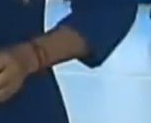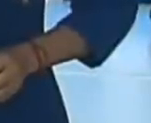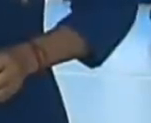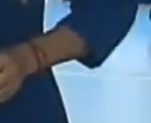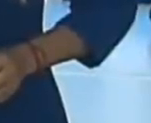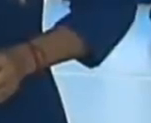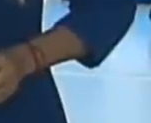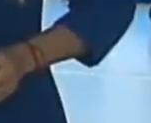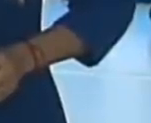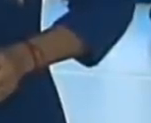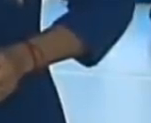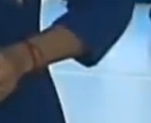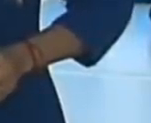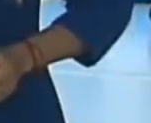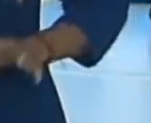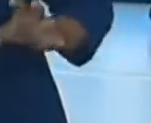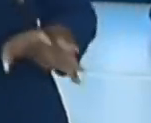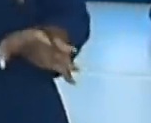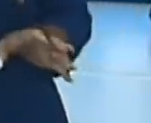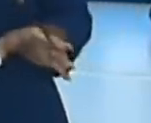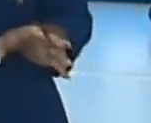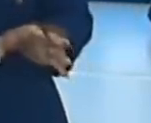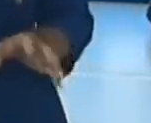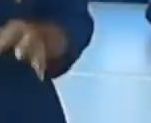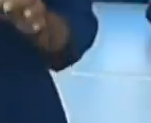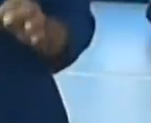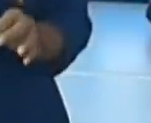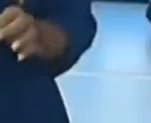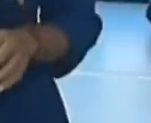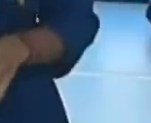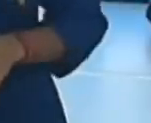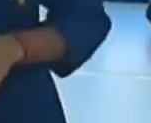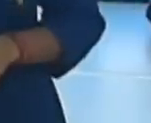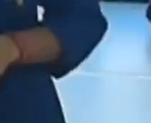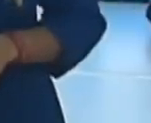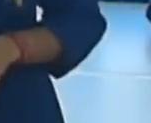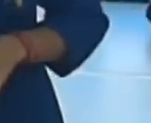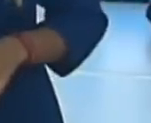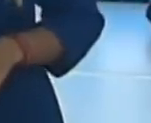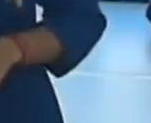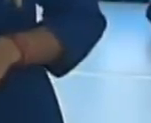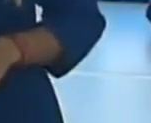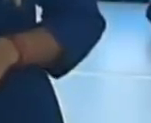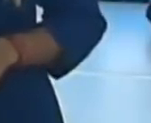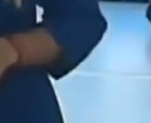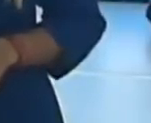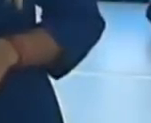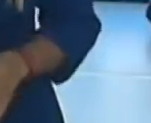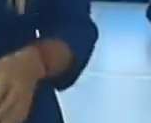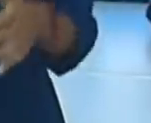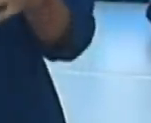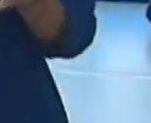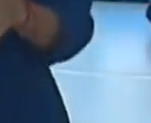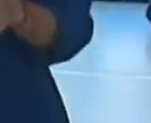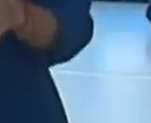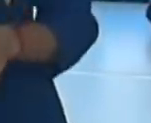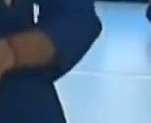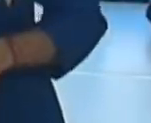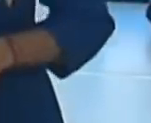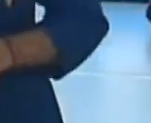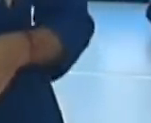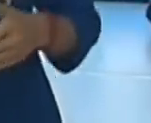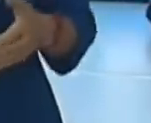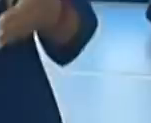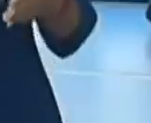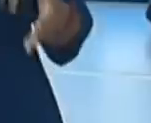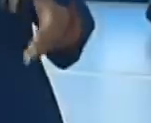Sí, muchísimas gracias por el contacto informativo. Amigos de Venezolana de Televisión, se genera información de interés desde el Centro Internacional de Inversión Productiva